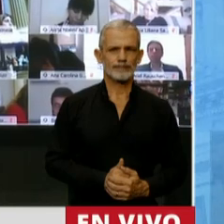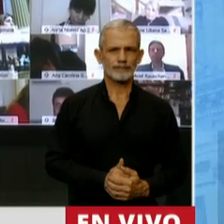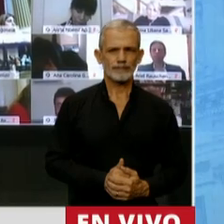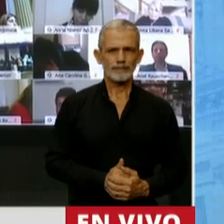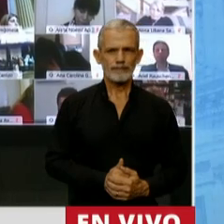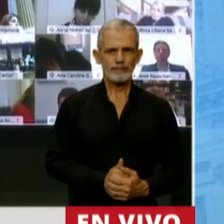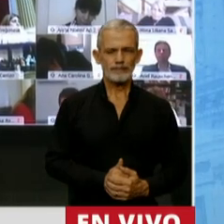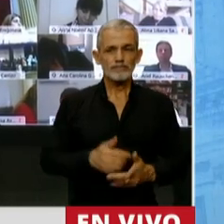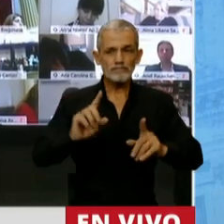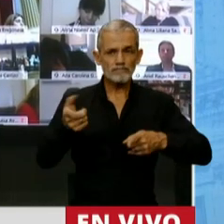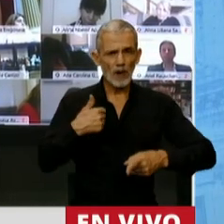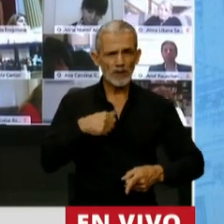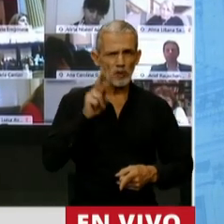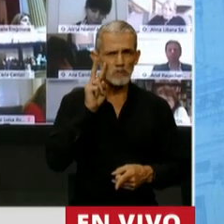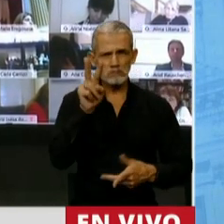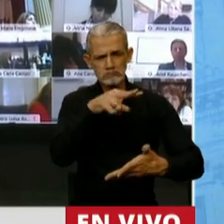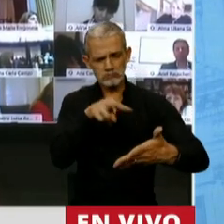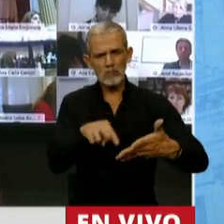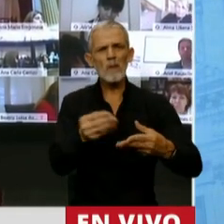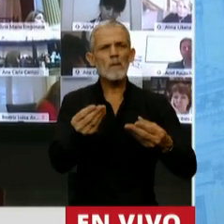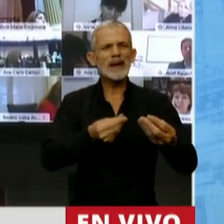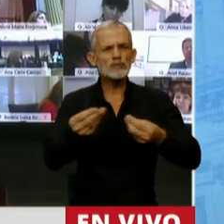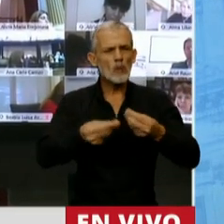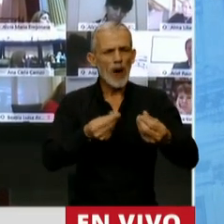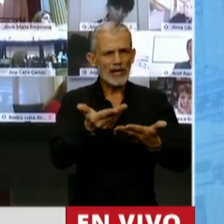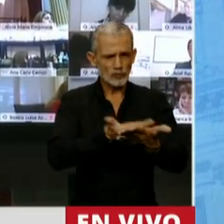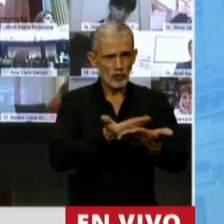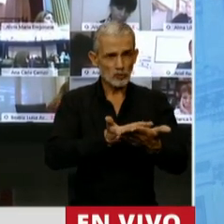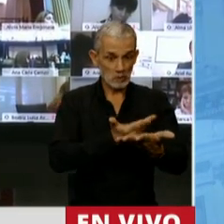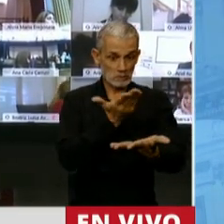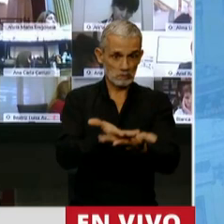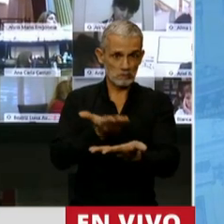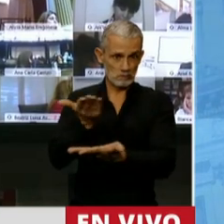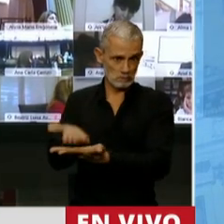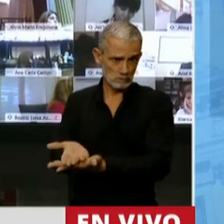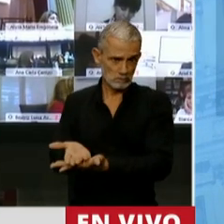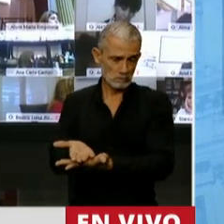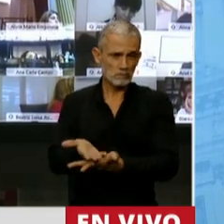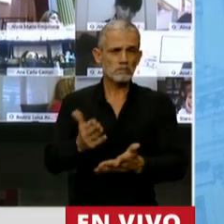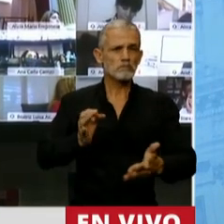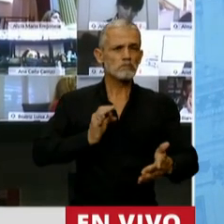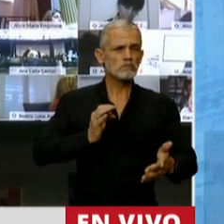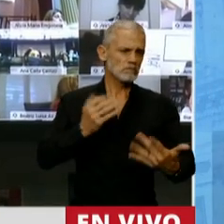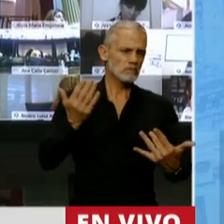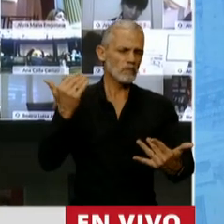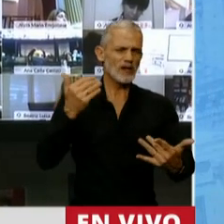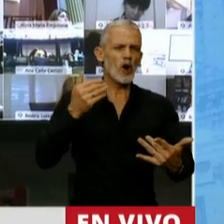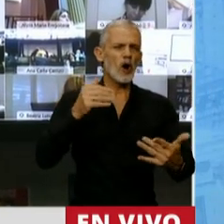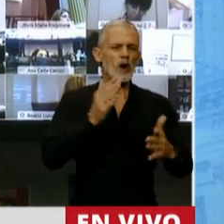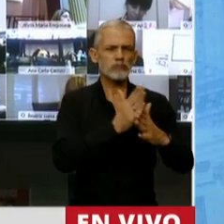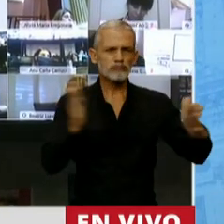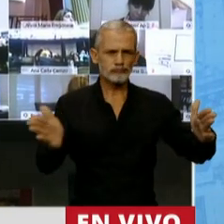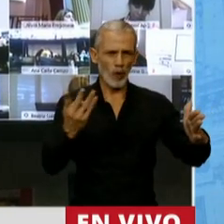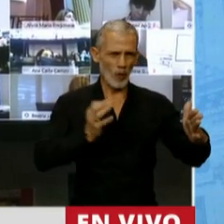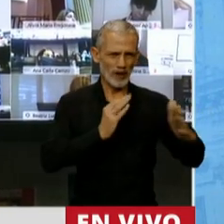Estuve mirando también los presupuestos presentados durante la gestión anterior. Por